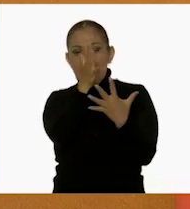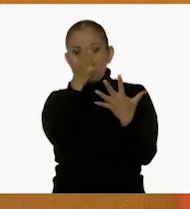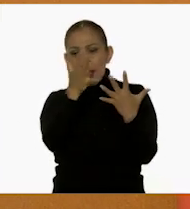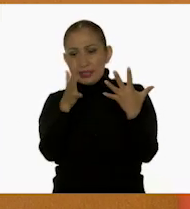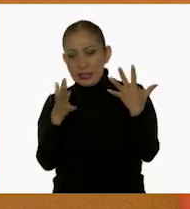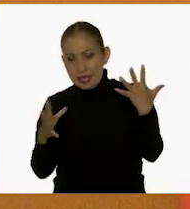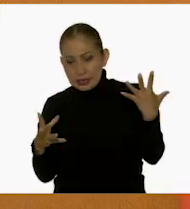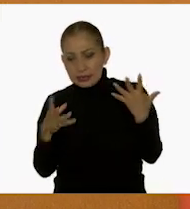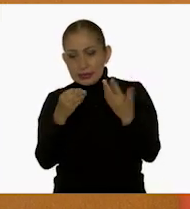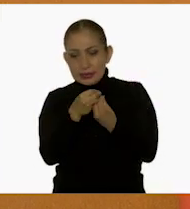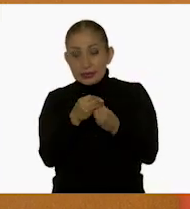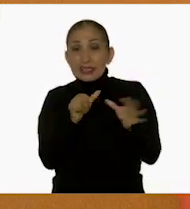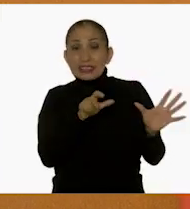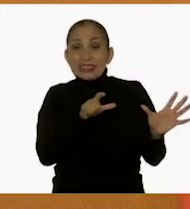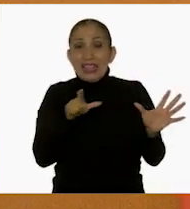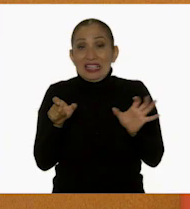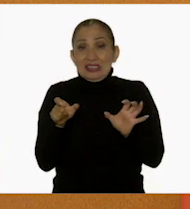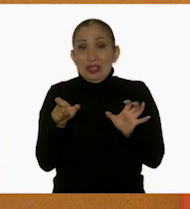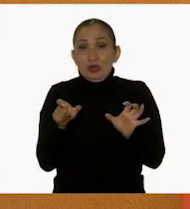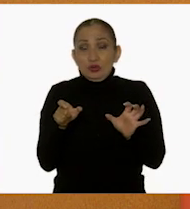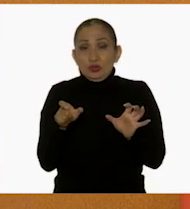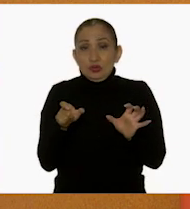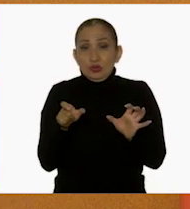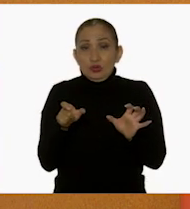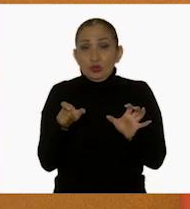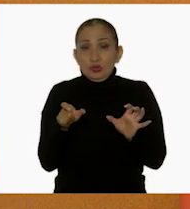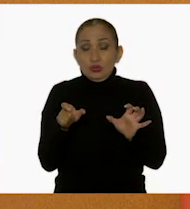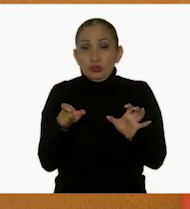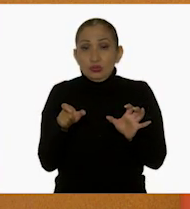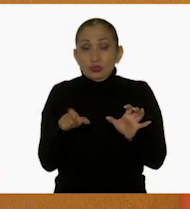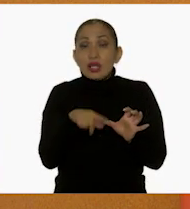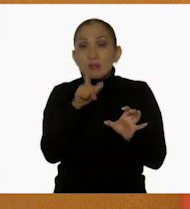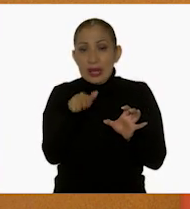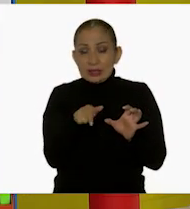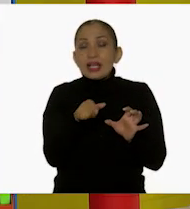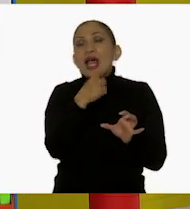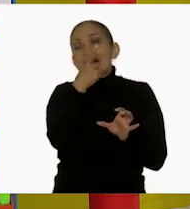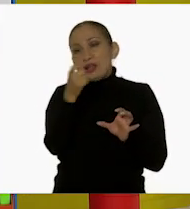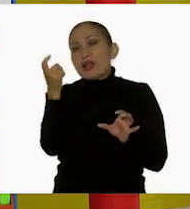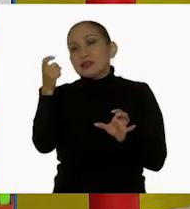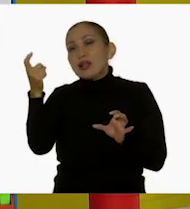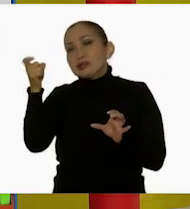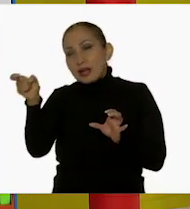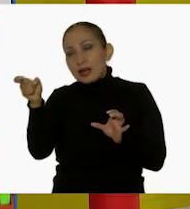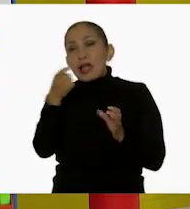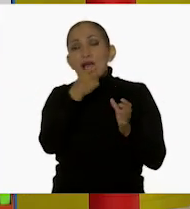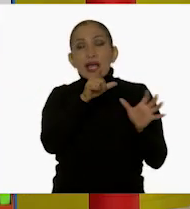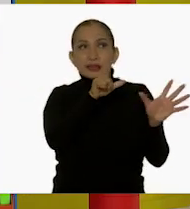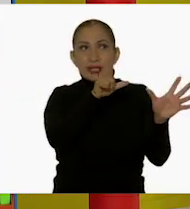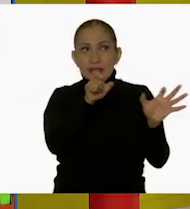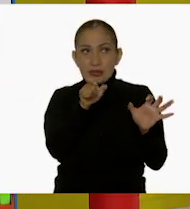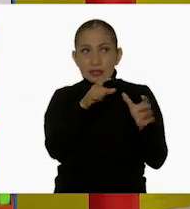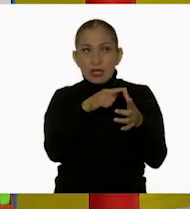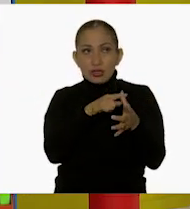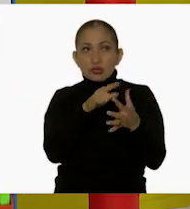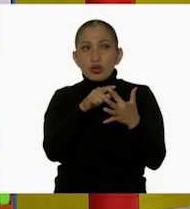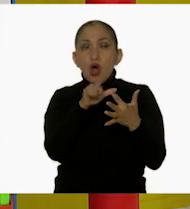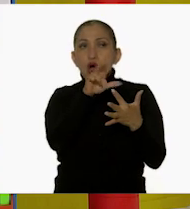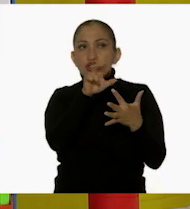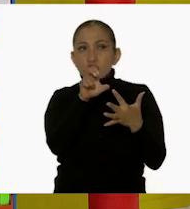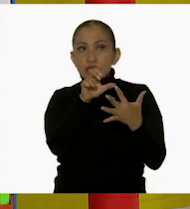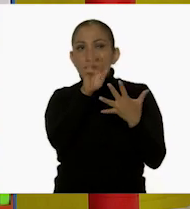700. A 700. Y ahora sí podremos pasar, Pilar, a las centenas. A las centenas. Que eran 700, 800,